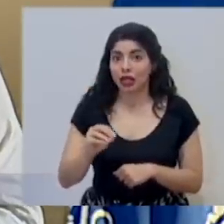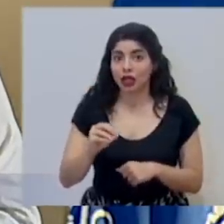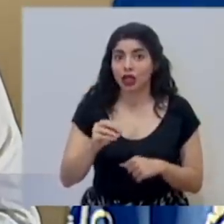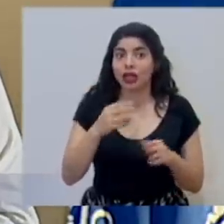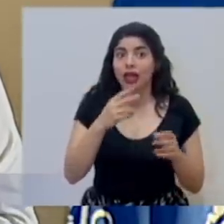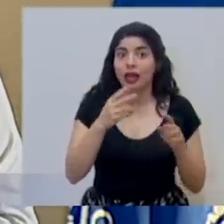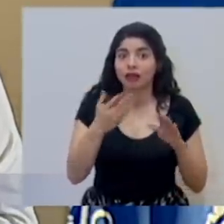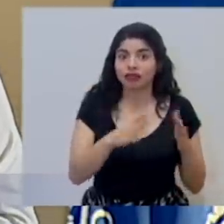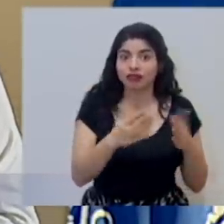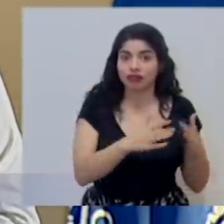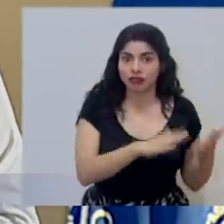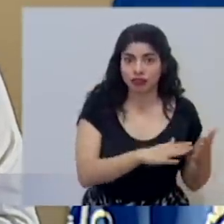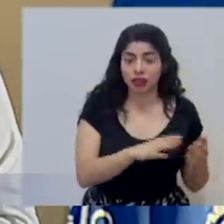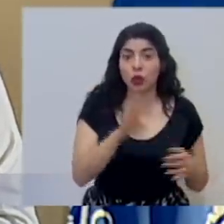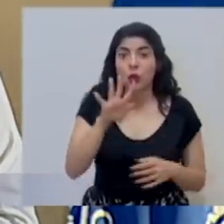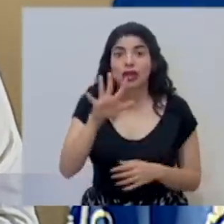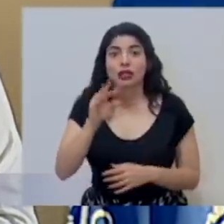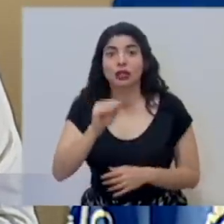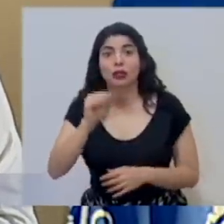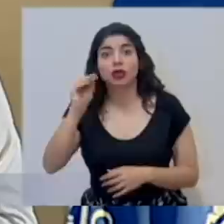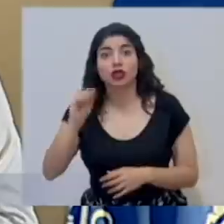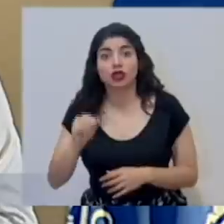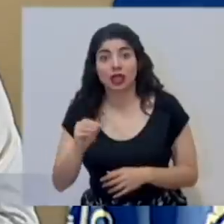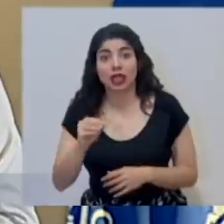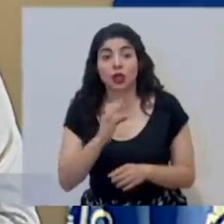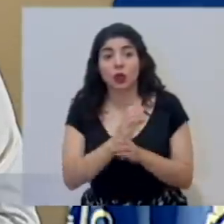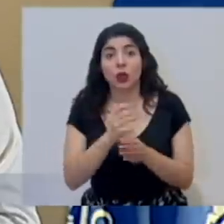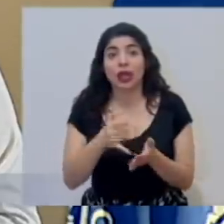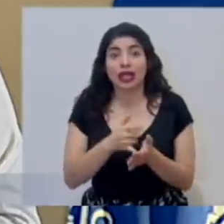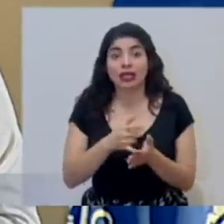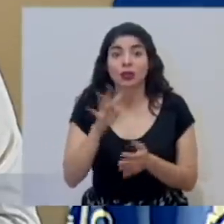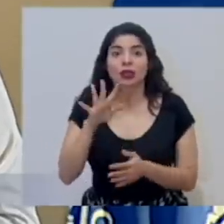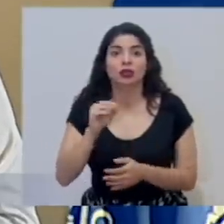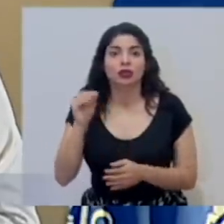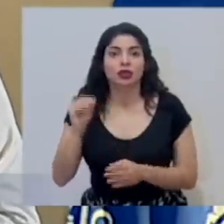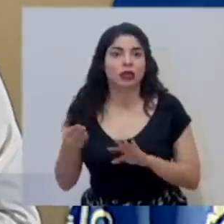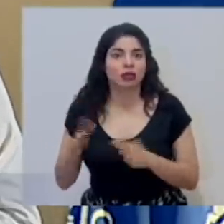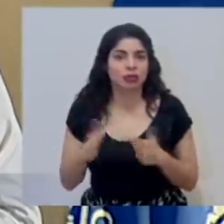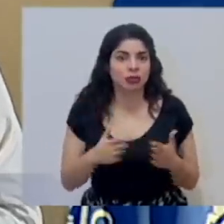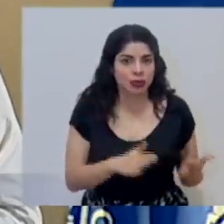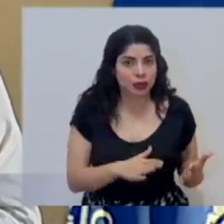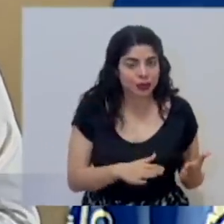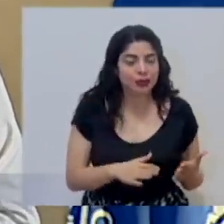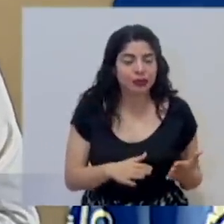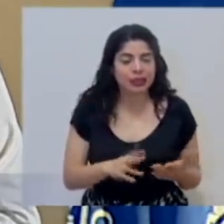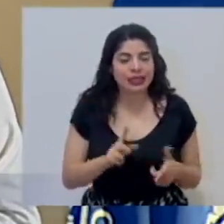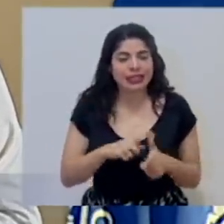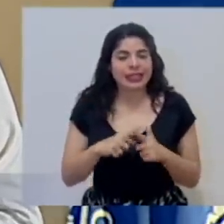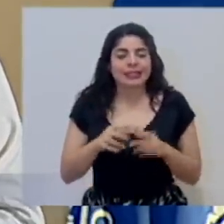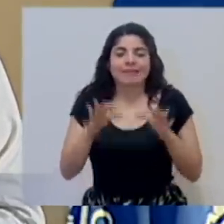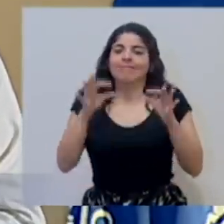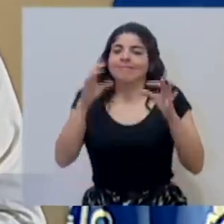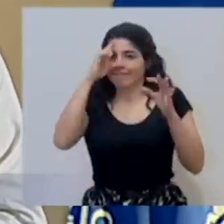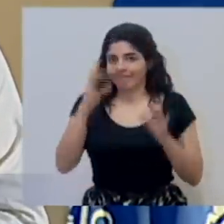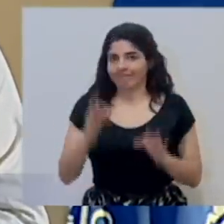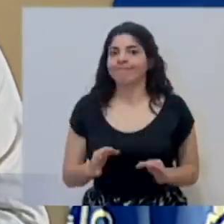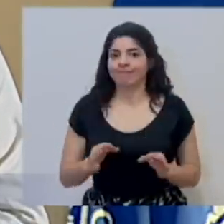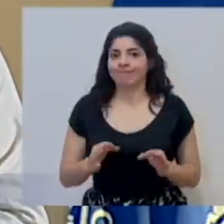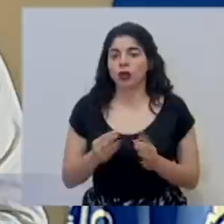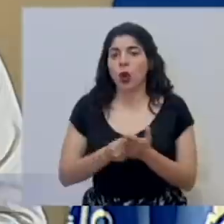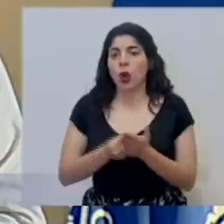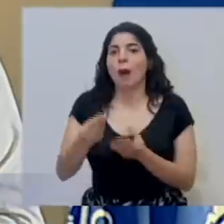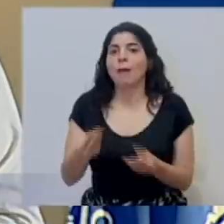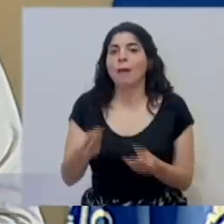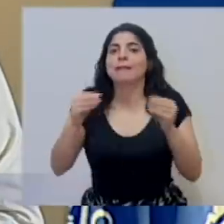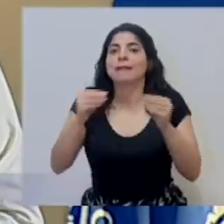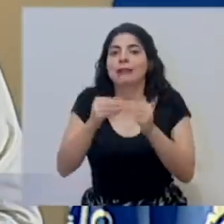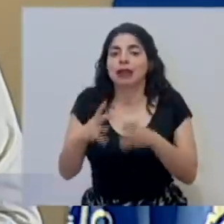que se internan y hasta 45% de los pacientes que están en las unidades de cuidados intensivos. Hemos decidido ampliar la